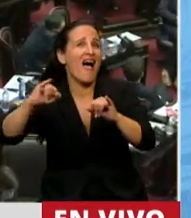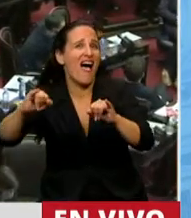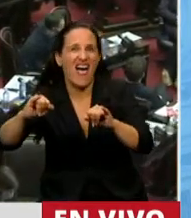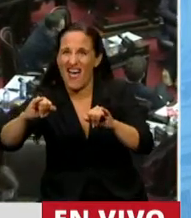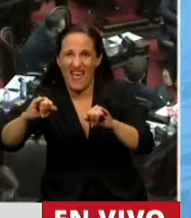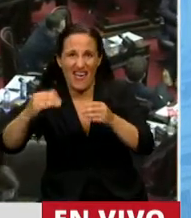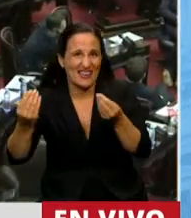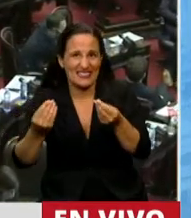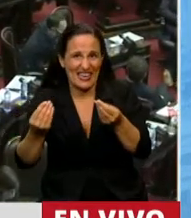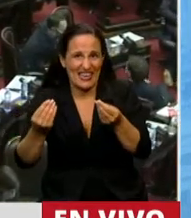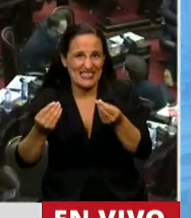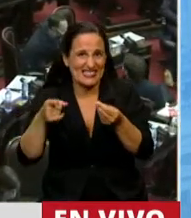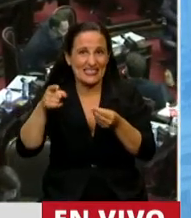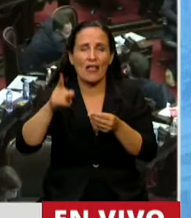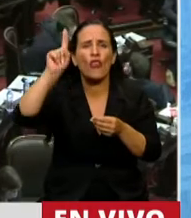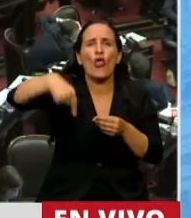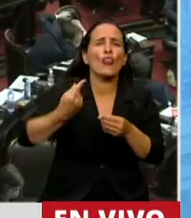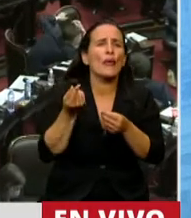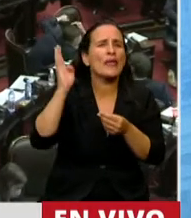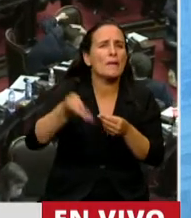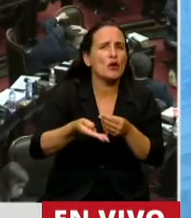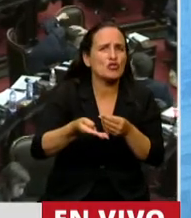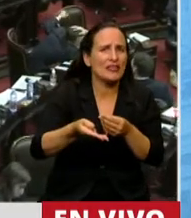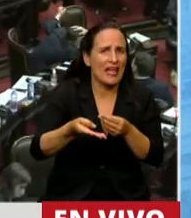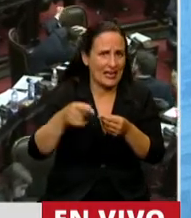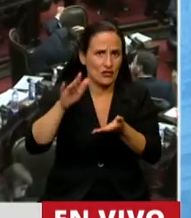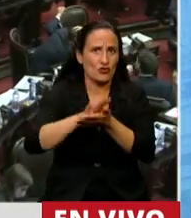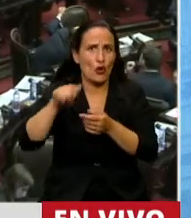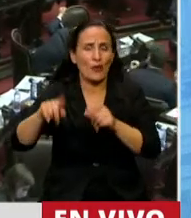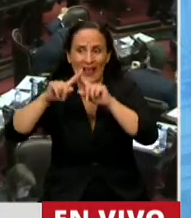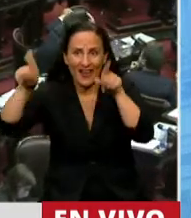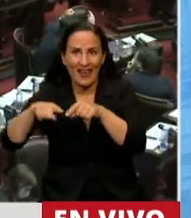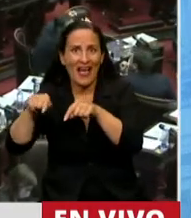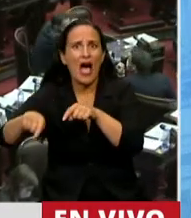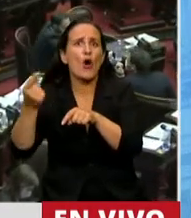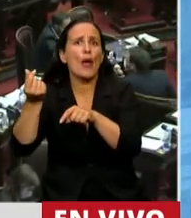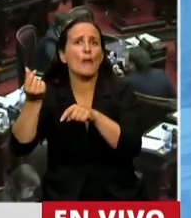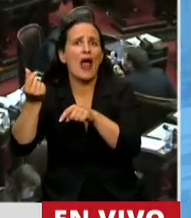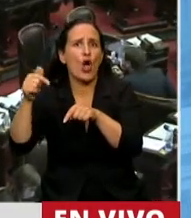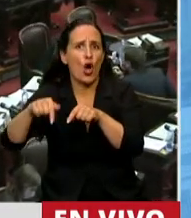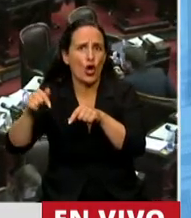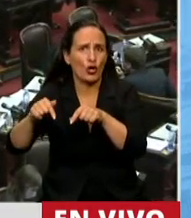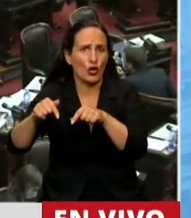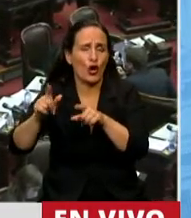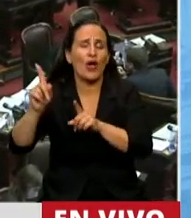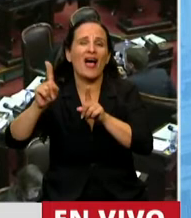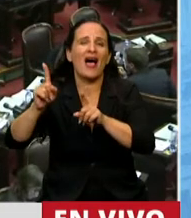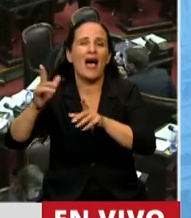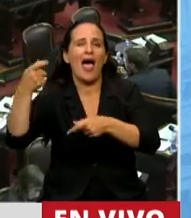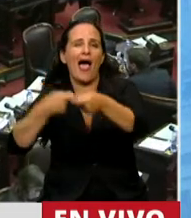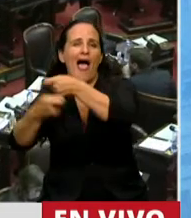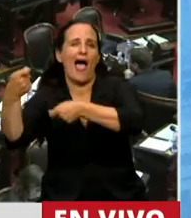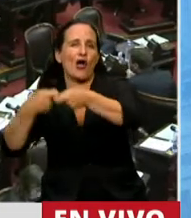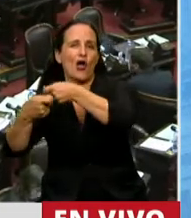interna de retorno que arroja el resultado de los valores actuales de los títulos sometidos a los procesos de especulación del mercado.